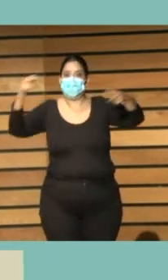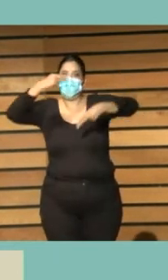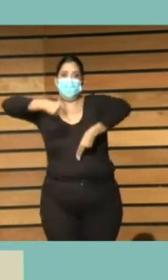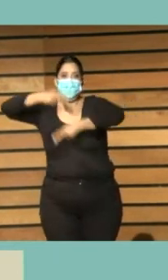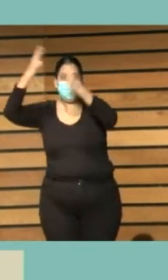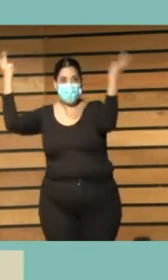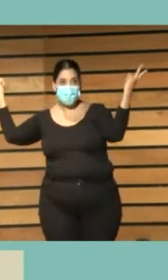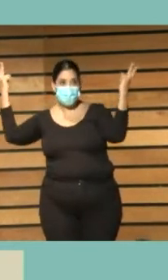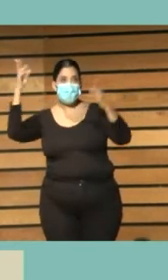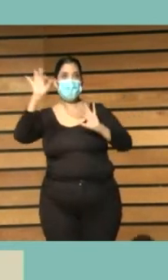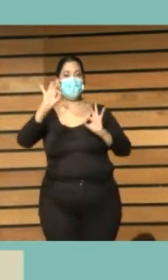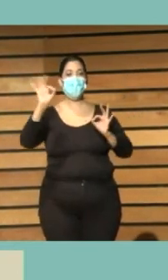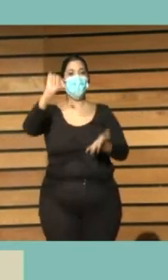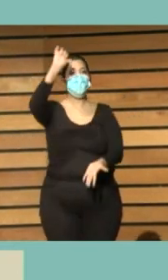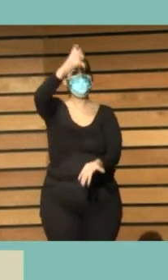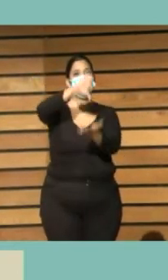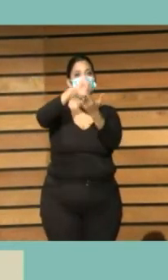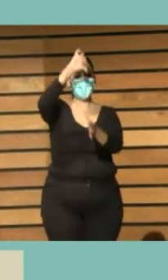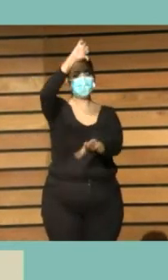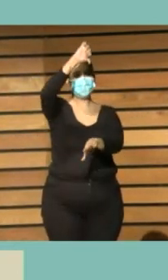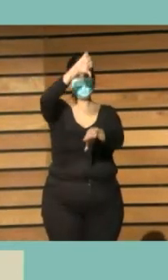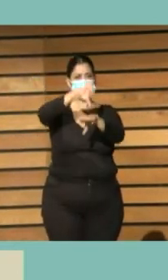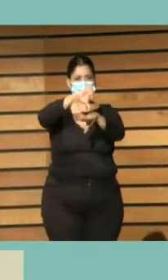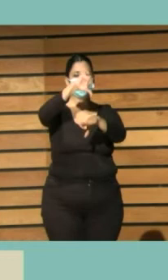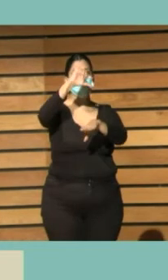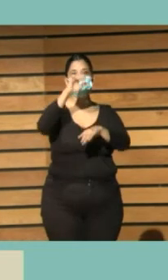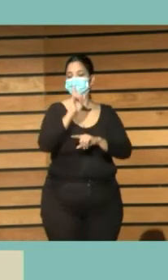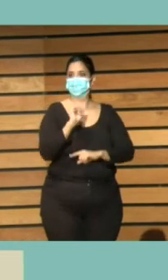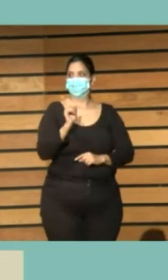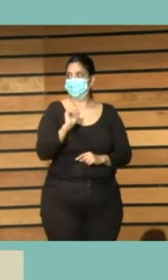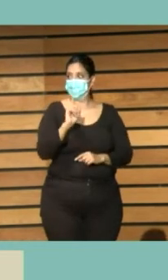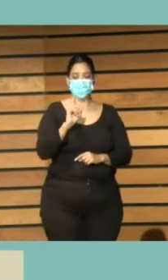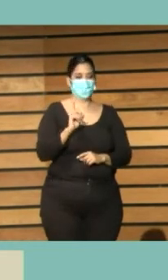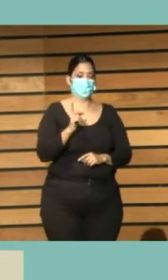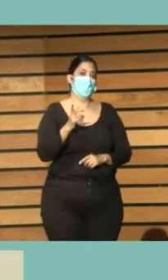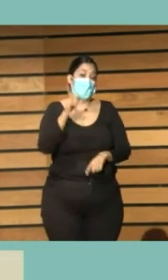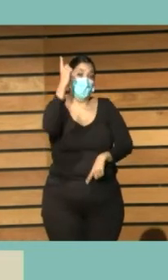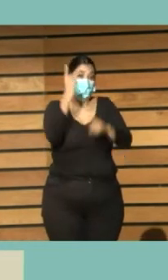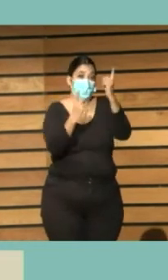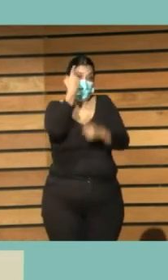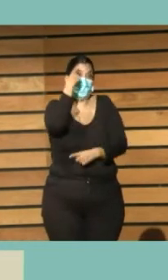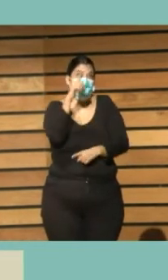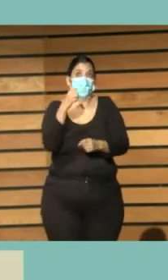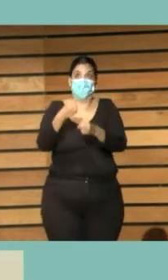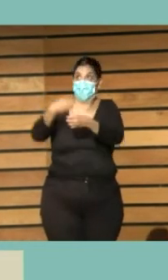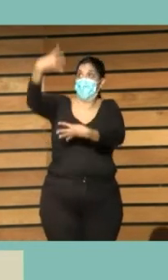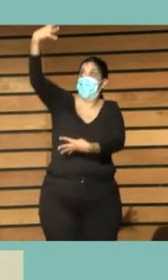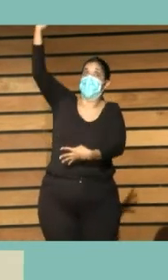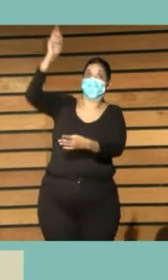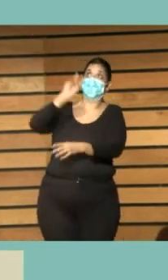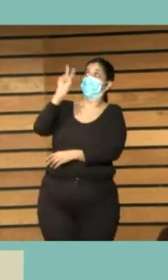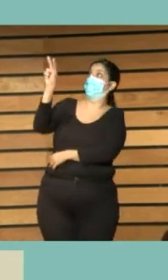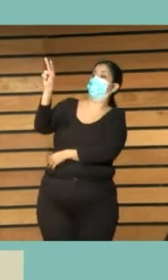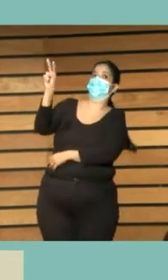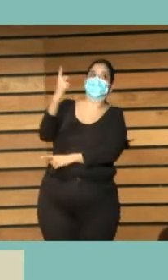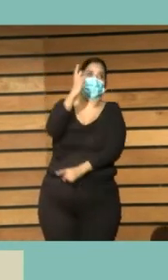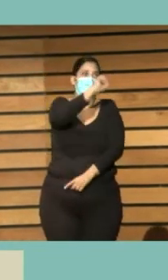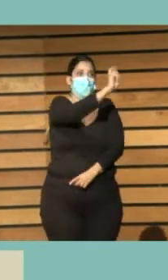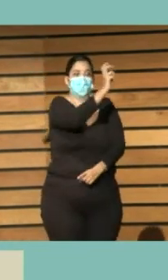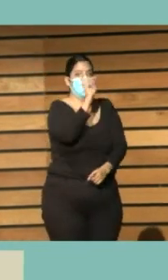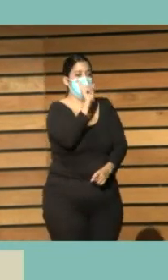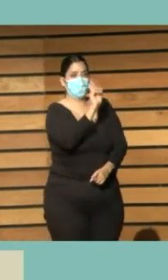urbanas no las grandes bibliotecas que todo el mundo más o menos sabe dónde está el edificio y la falta de